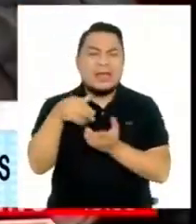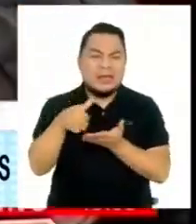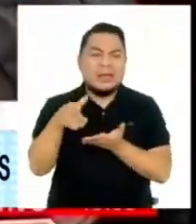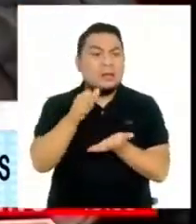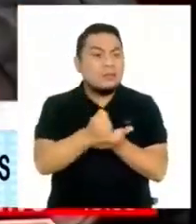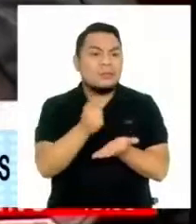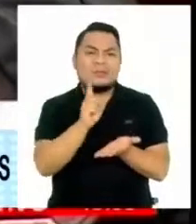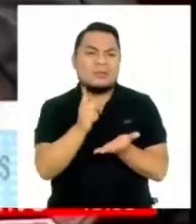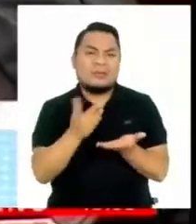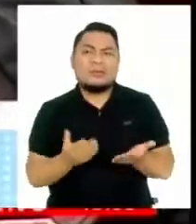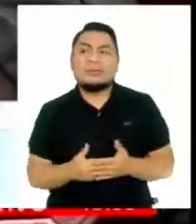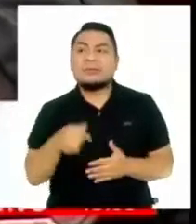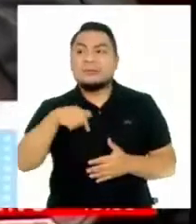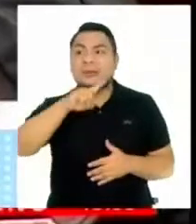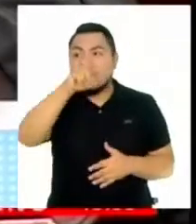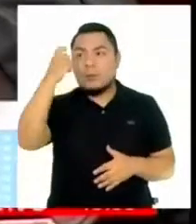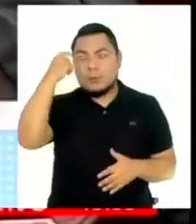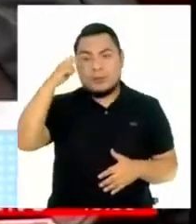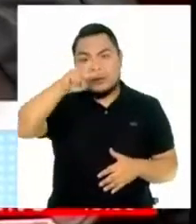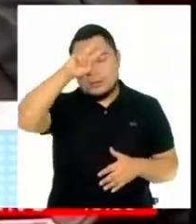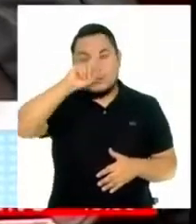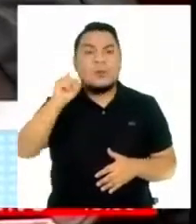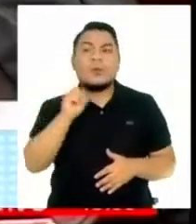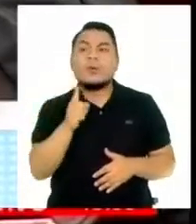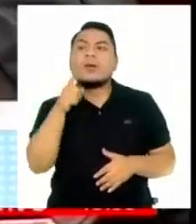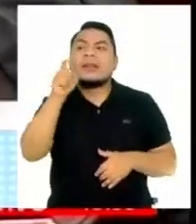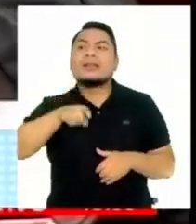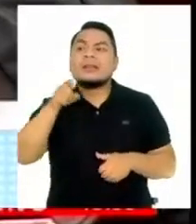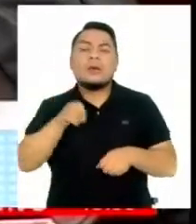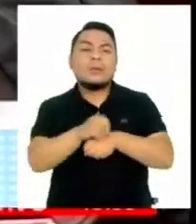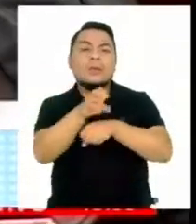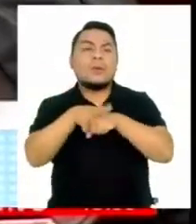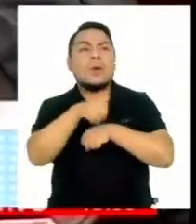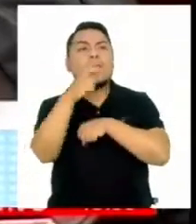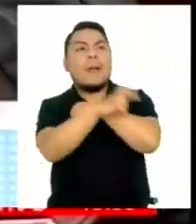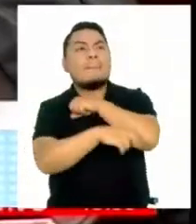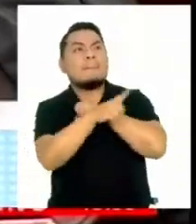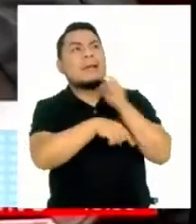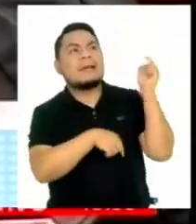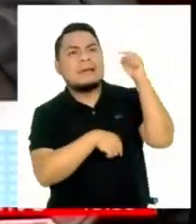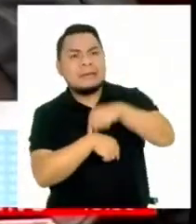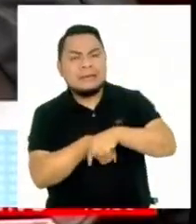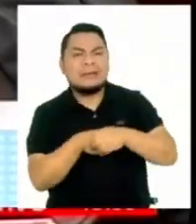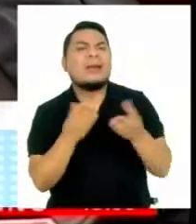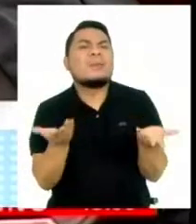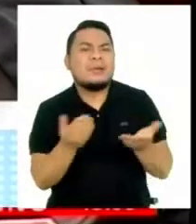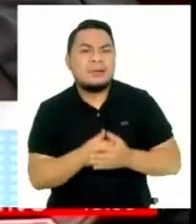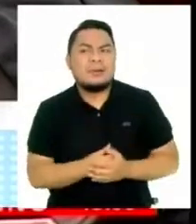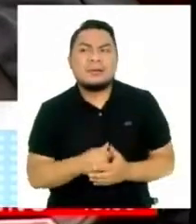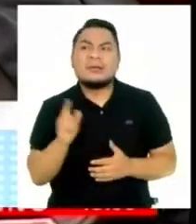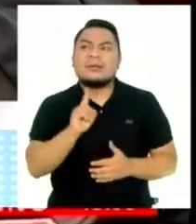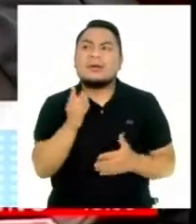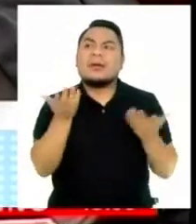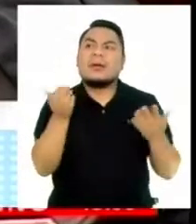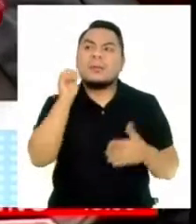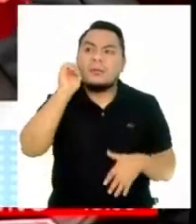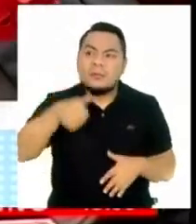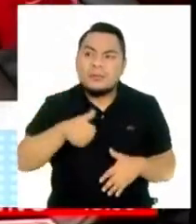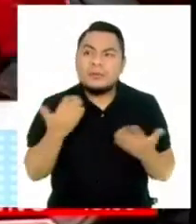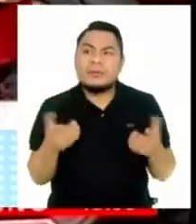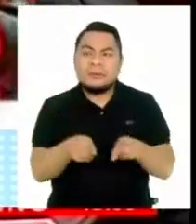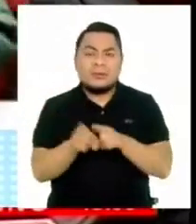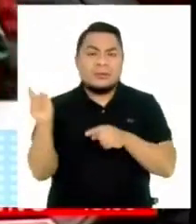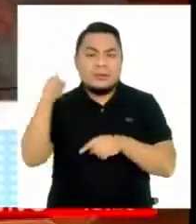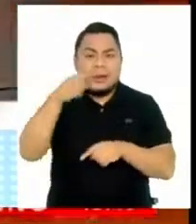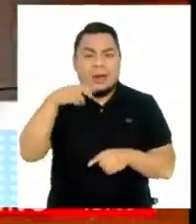la política peruana no necesitamos de consejeros del extranjero, sino mañana vamos a tener acá